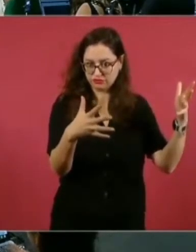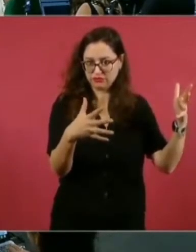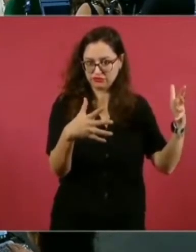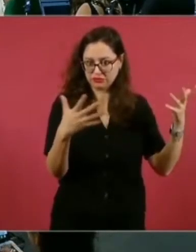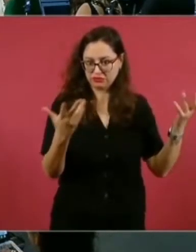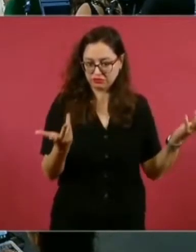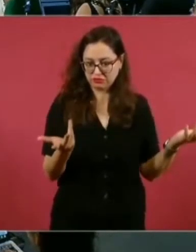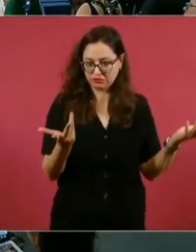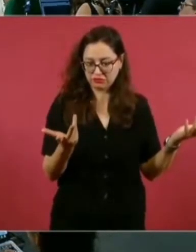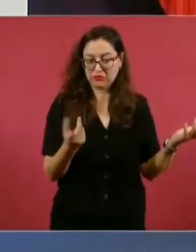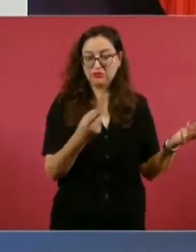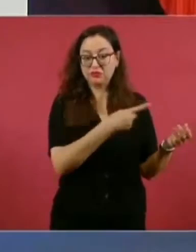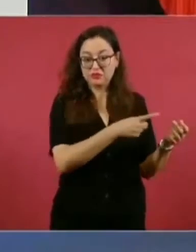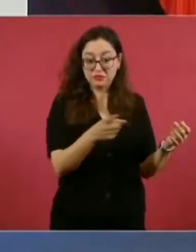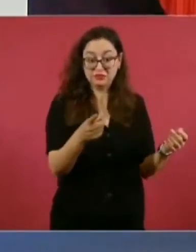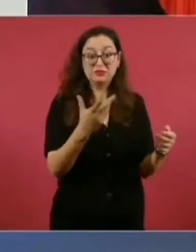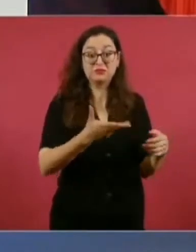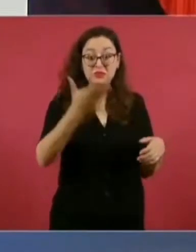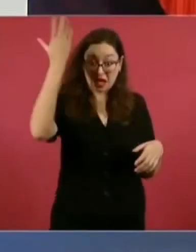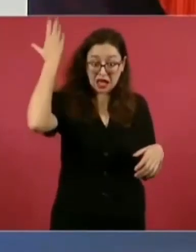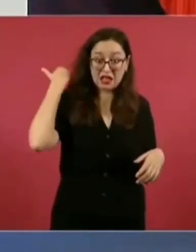personalidades, fueron secuestrados,